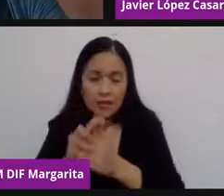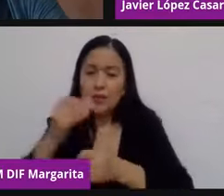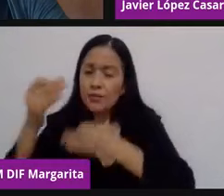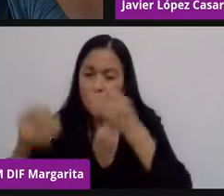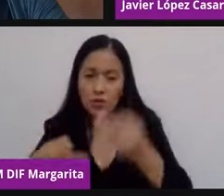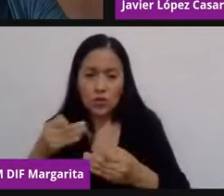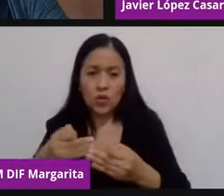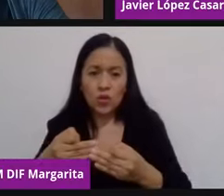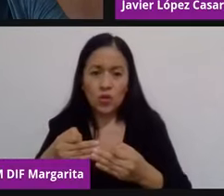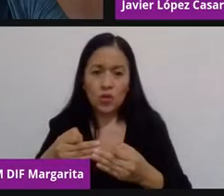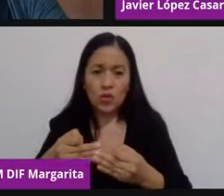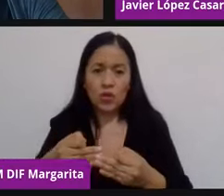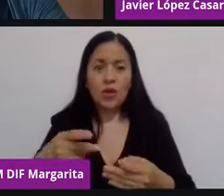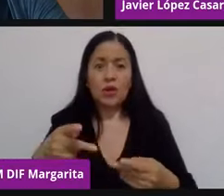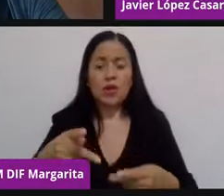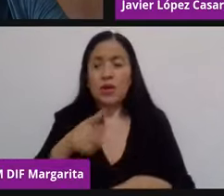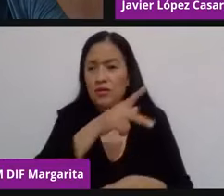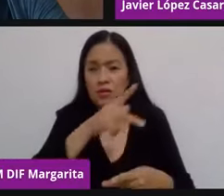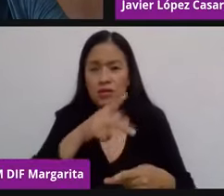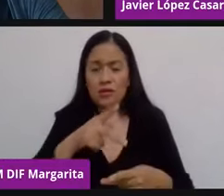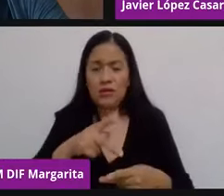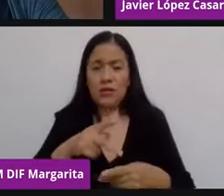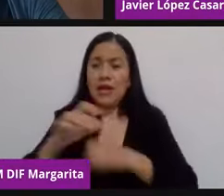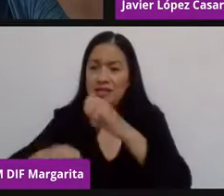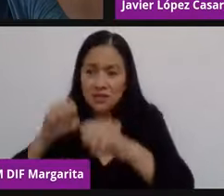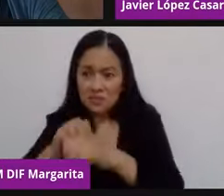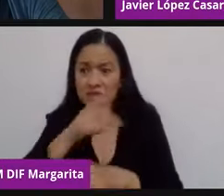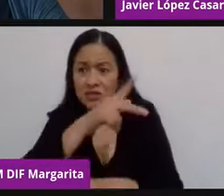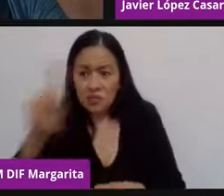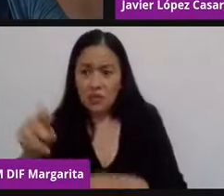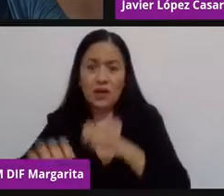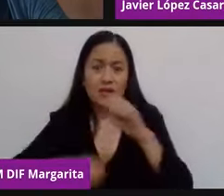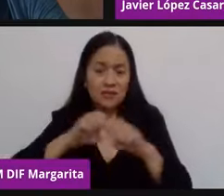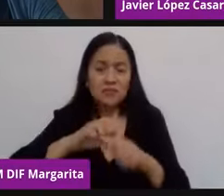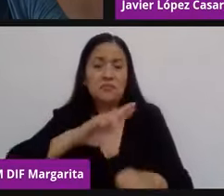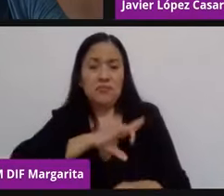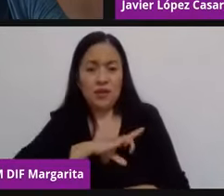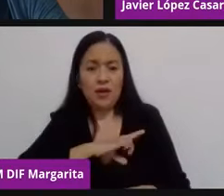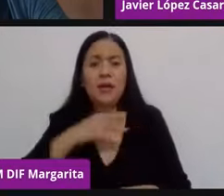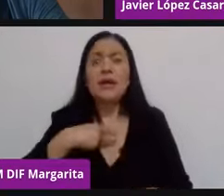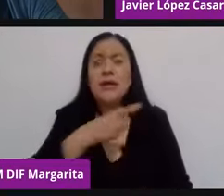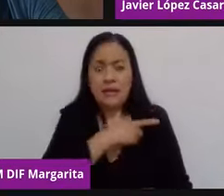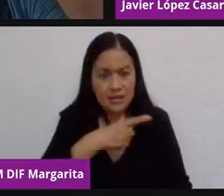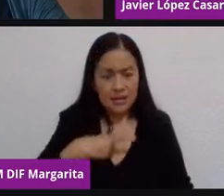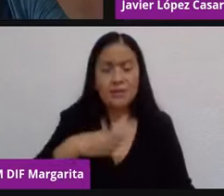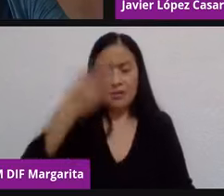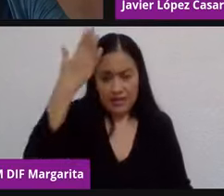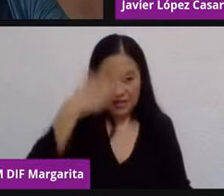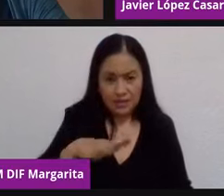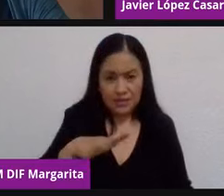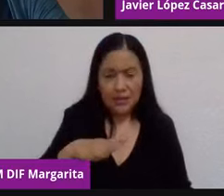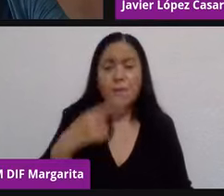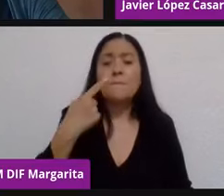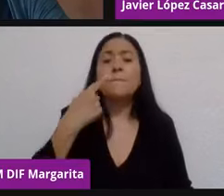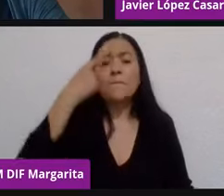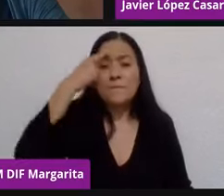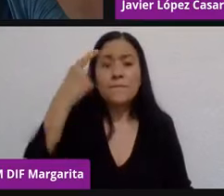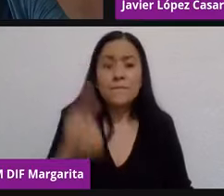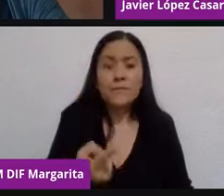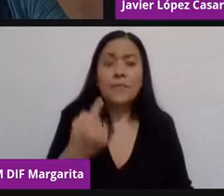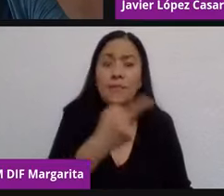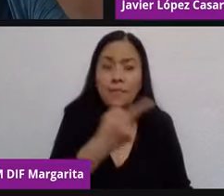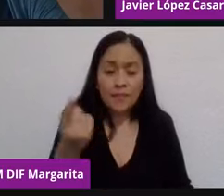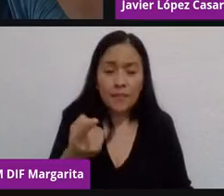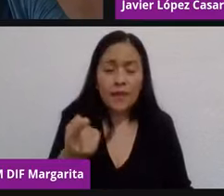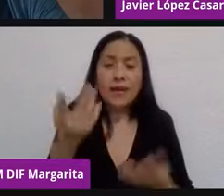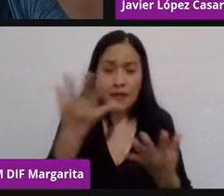público, deben de empezar a darle un abrazo a estos conceptos y lo que lleva, para, vuelvo a tomar la palabra, invertir en sus